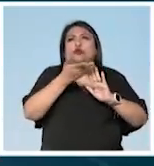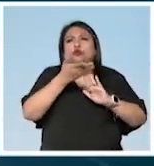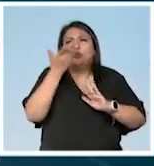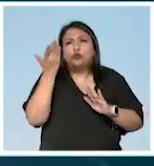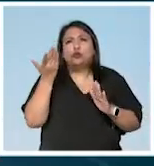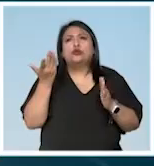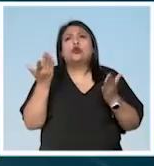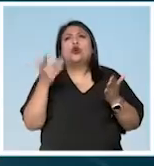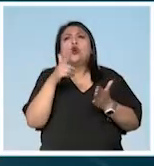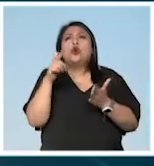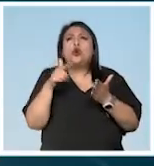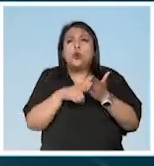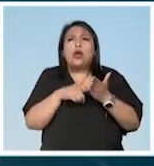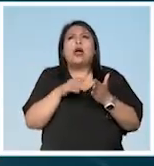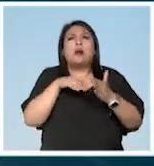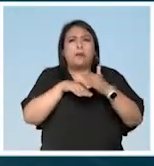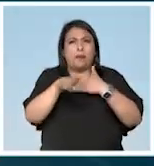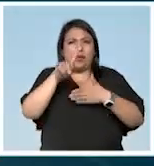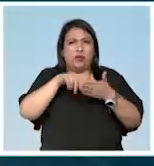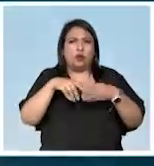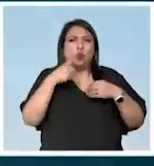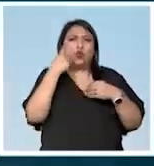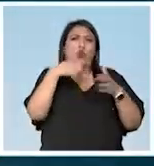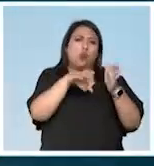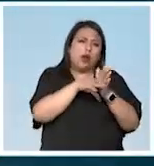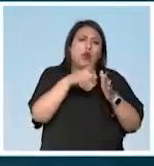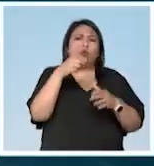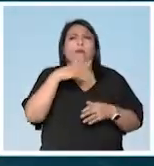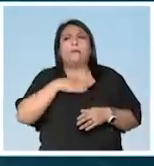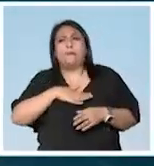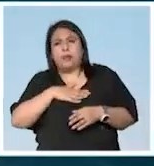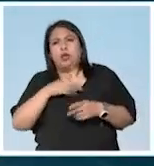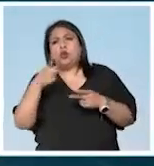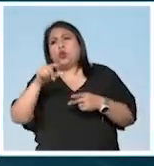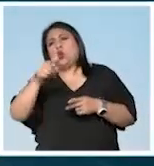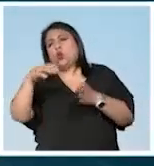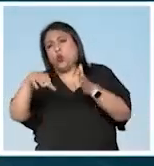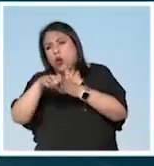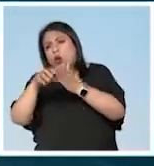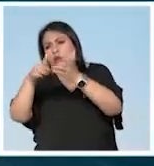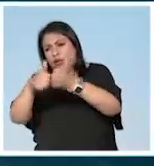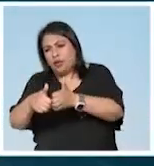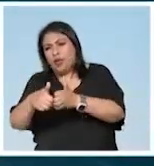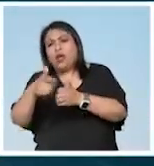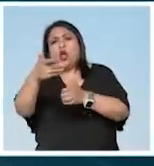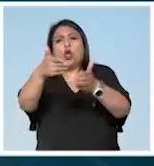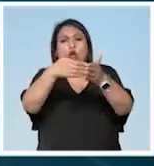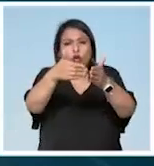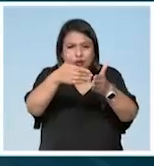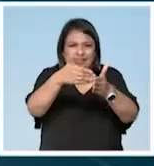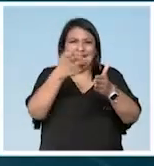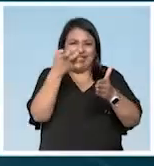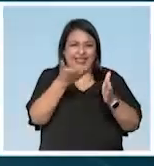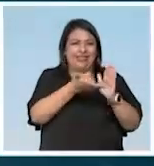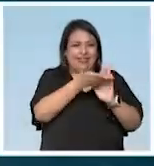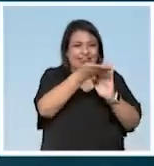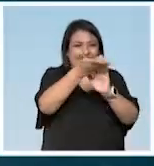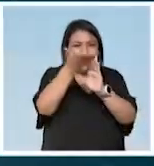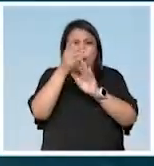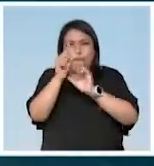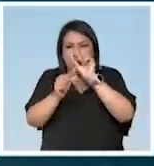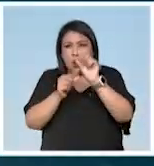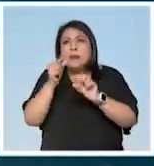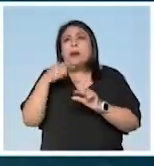espacios habitables, una habitación y un baño, una habitación de estar y una cocina. Y vamos a